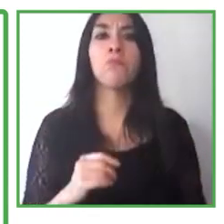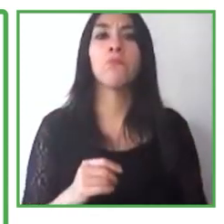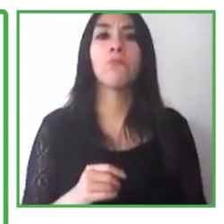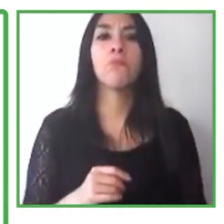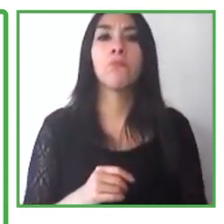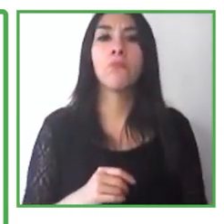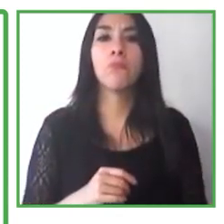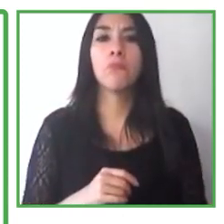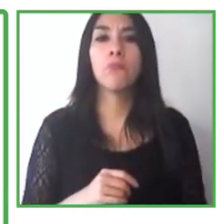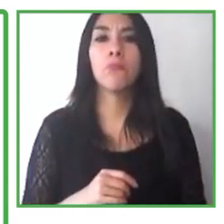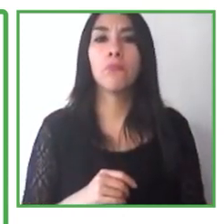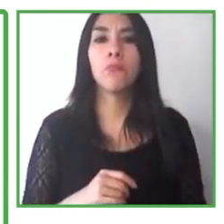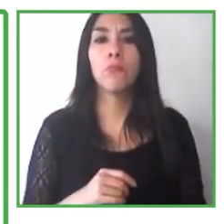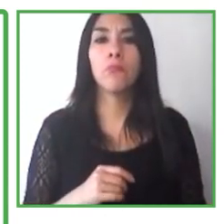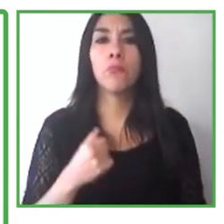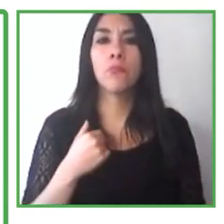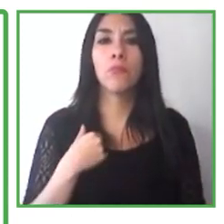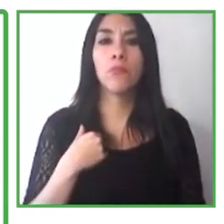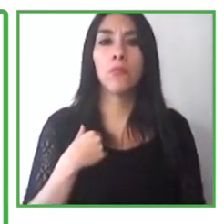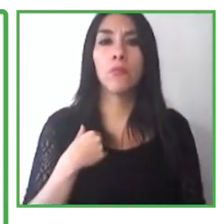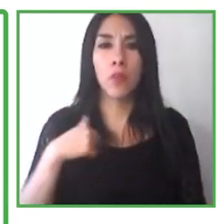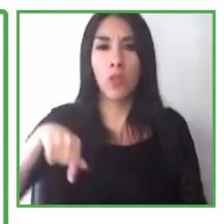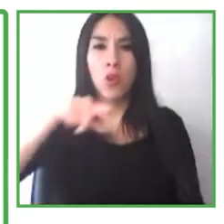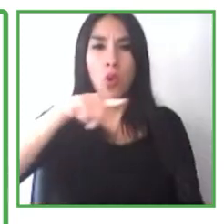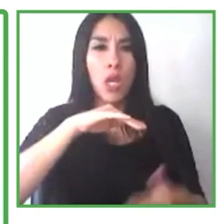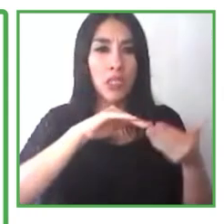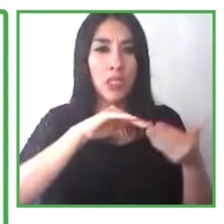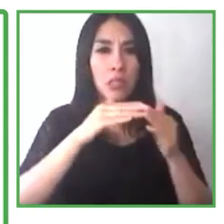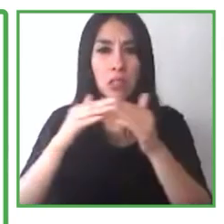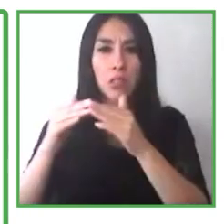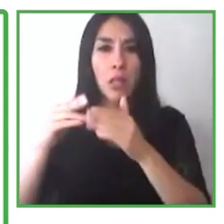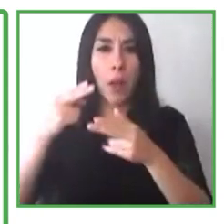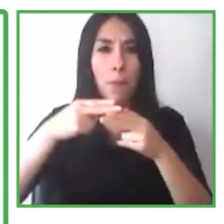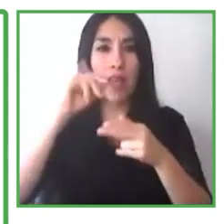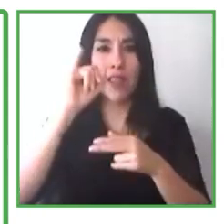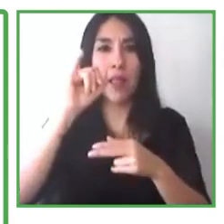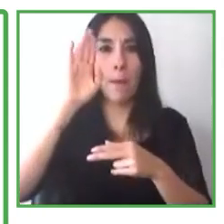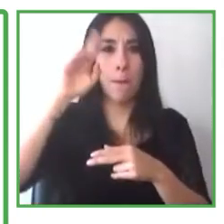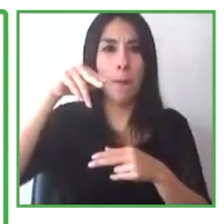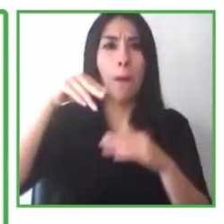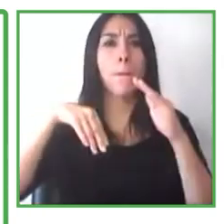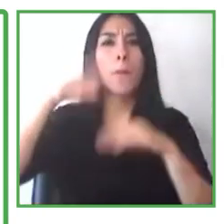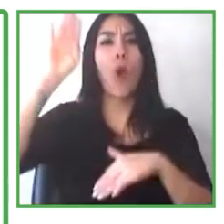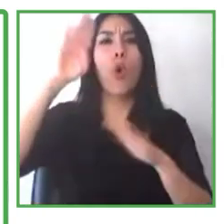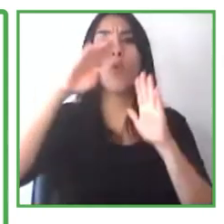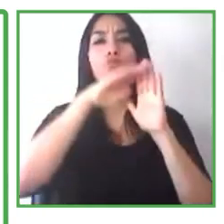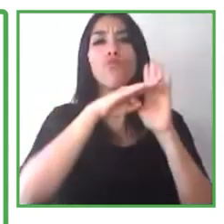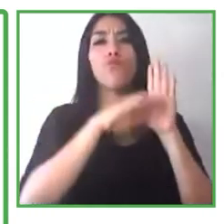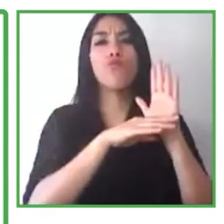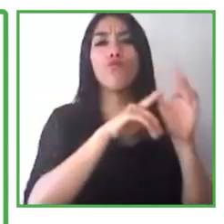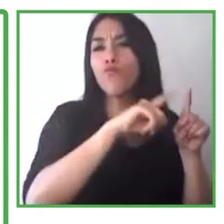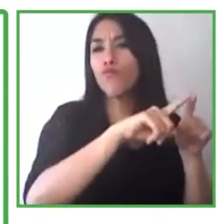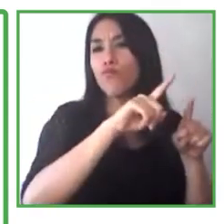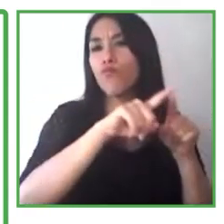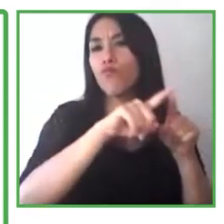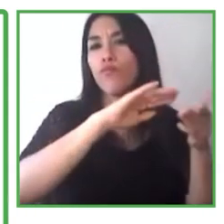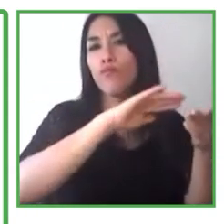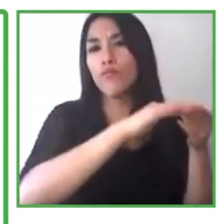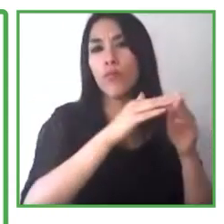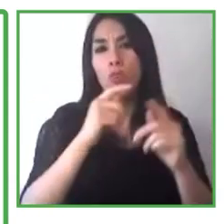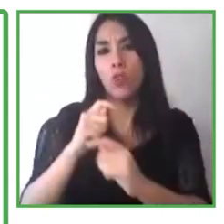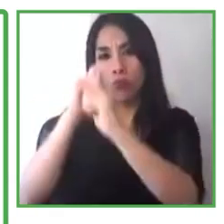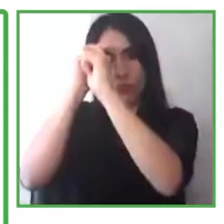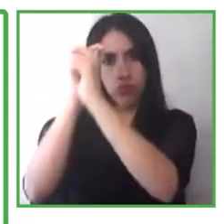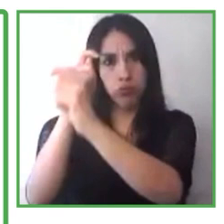opera IBM, en cada edificio en el cual trabajamos, respetamos un conjunto de guías de accesibilidad,